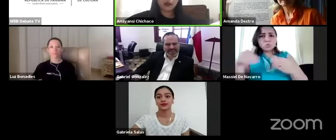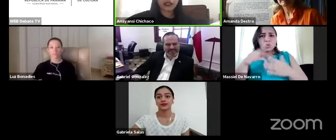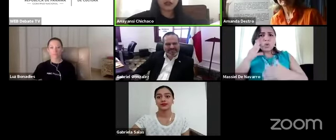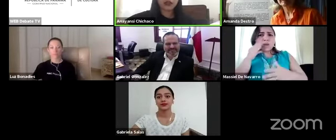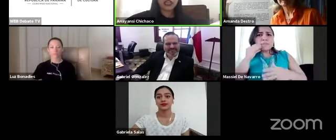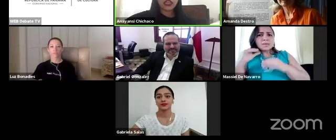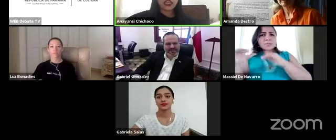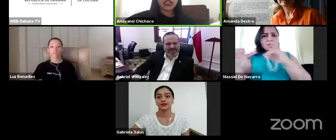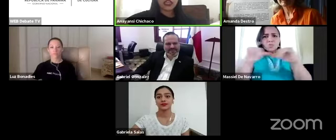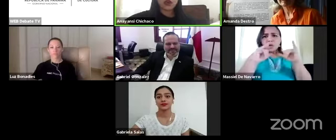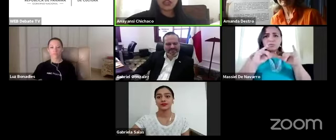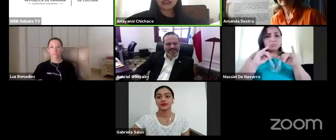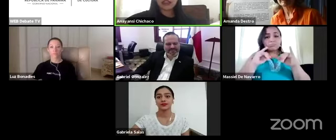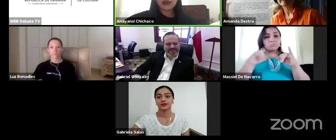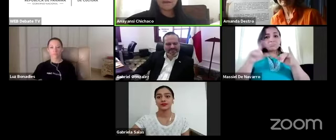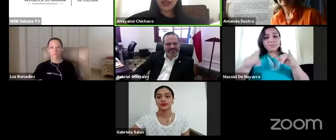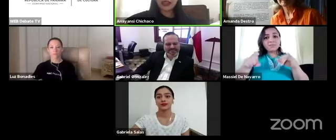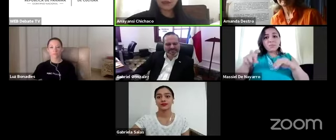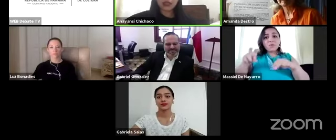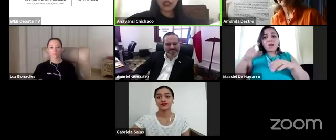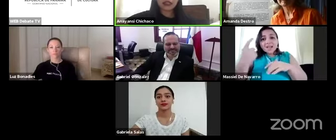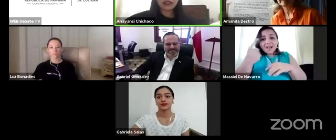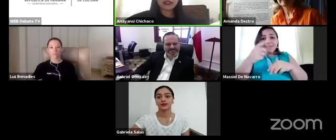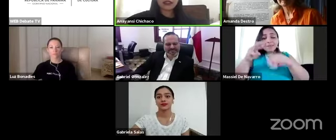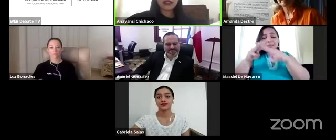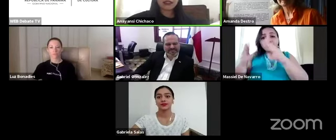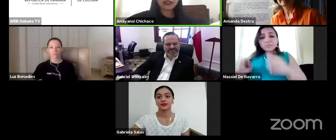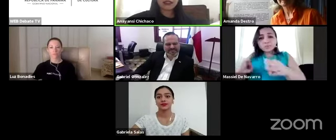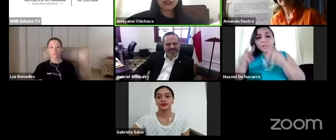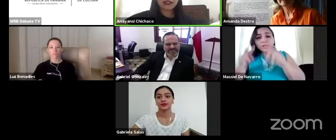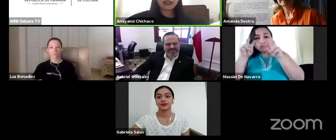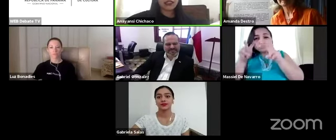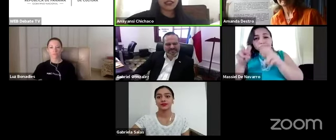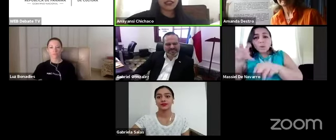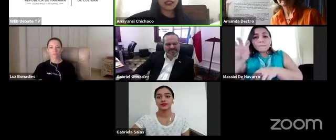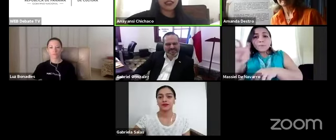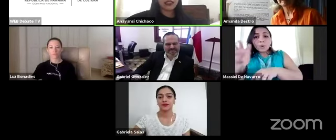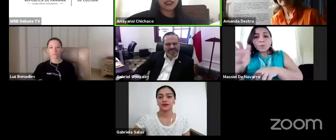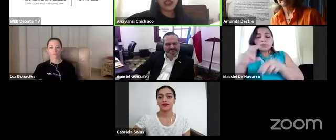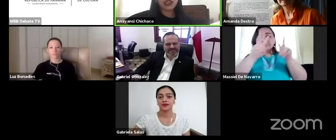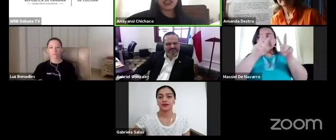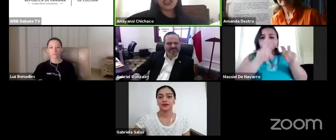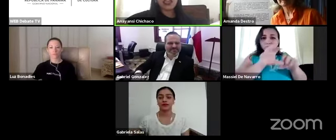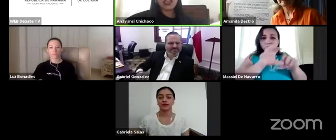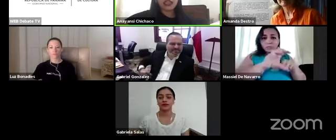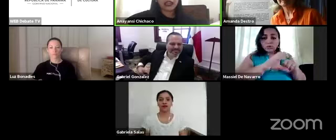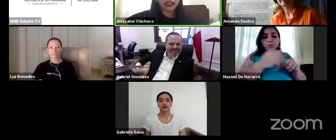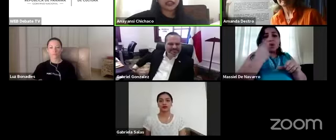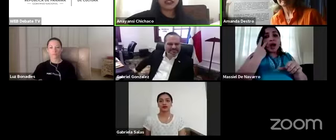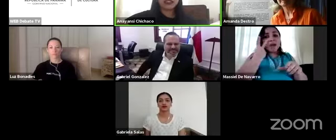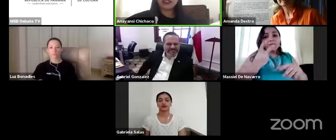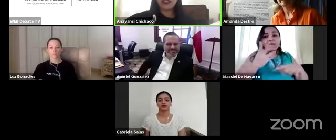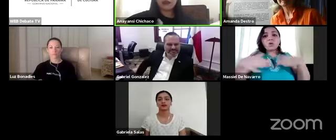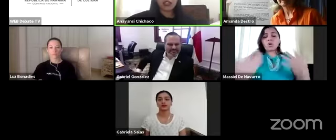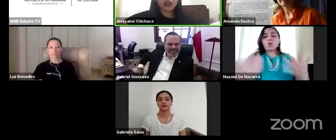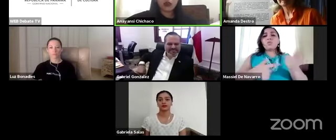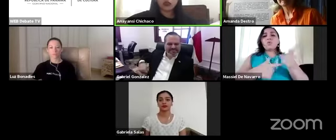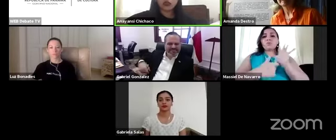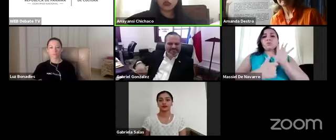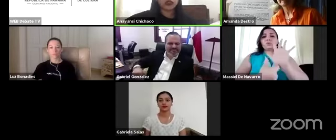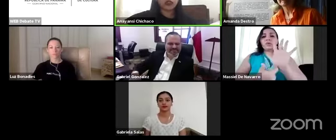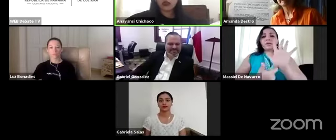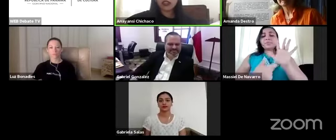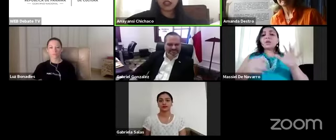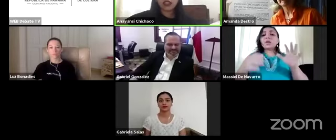analizar paso a paso una de las tareas más importantes que estamos trabajando es que la red el